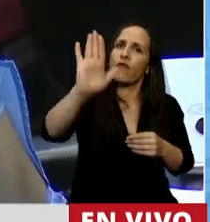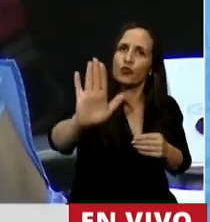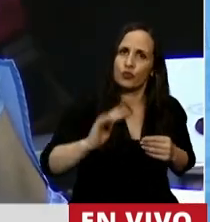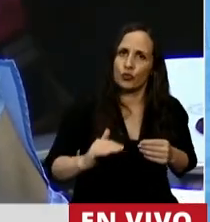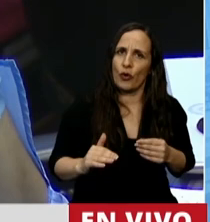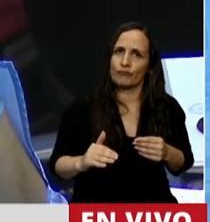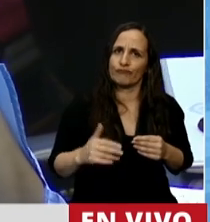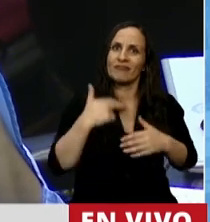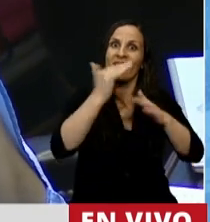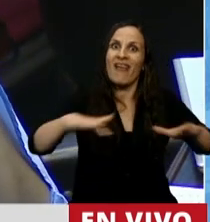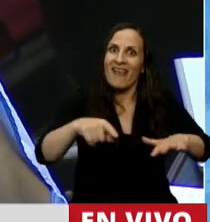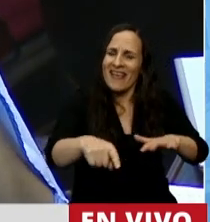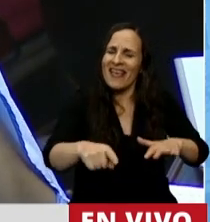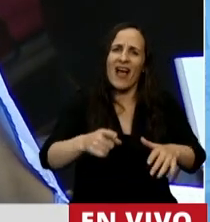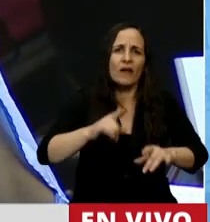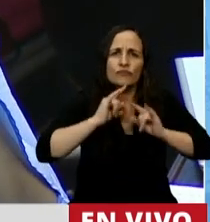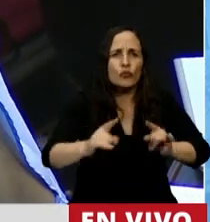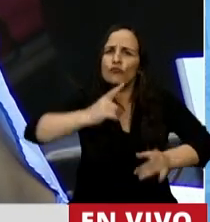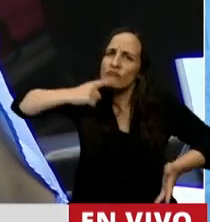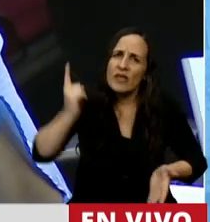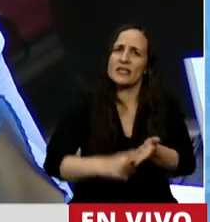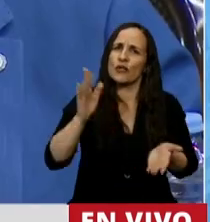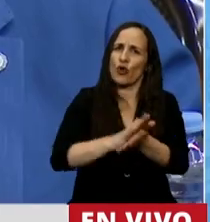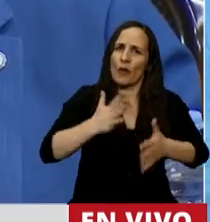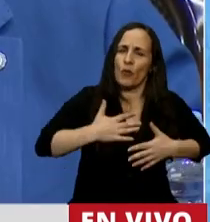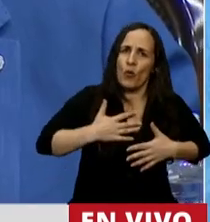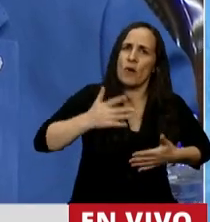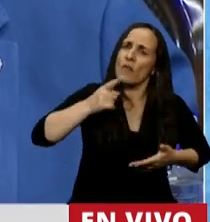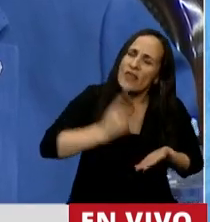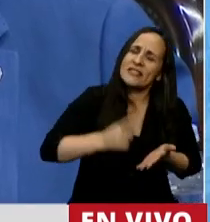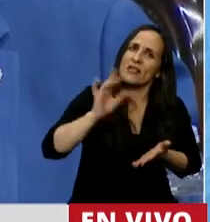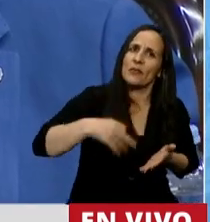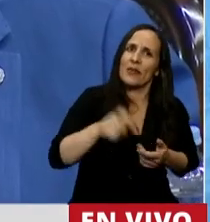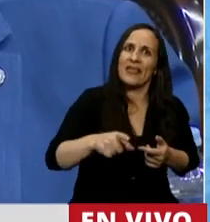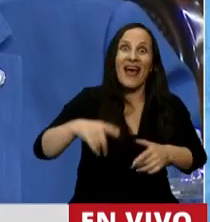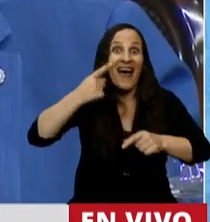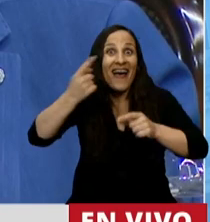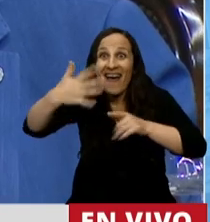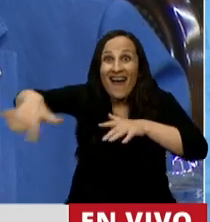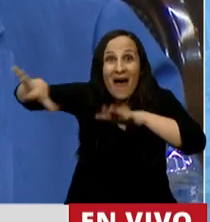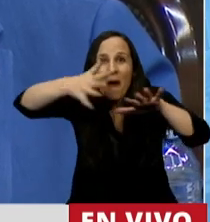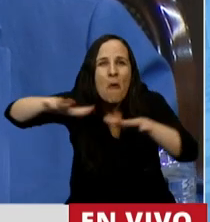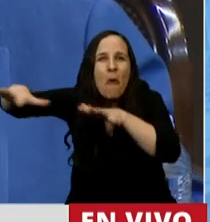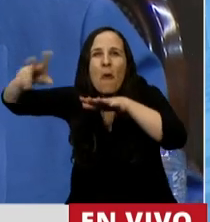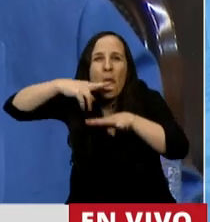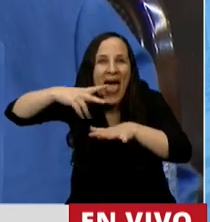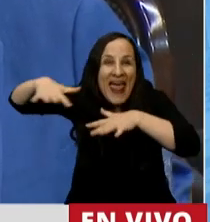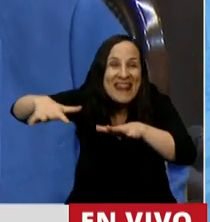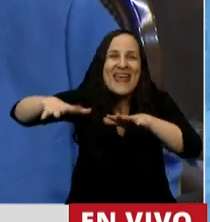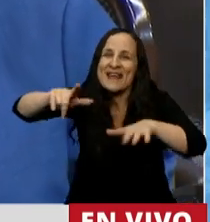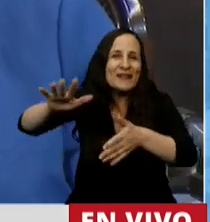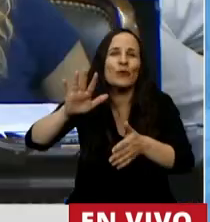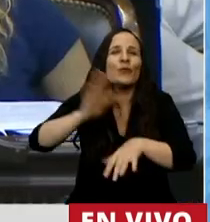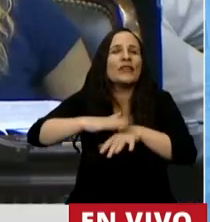a nuestras hijas el derecho de decidir sobre sus cuerpos y sobre sus vidas. Esa marea verde está pariendo un tiempo nuevo, es la